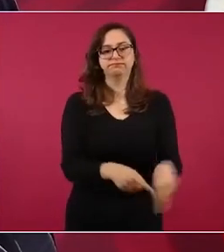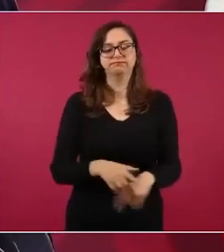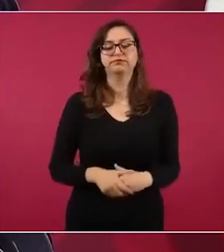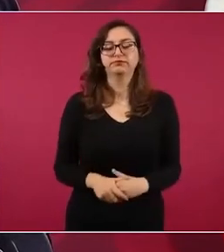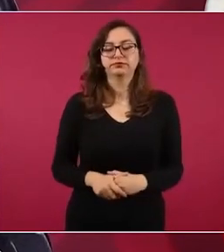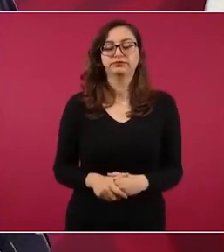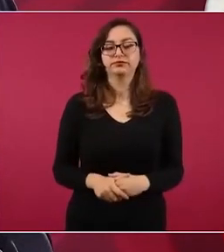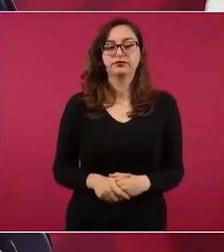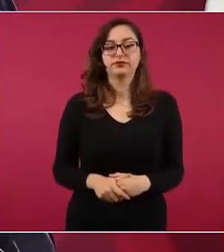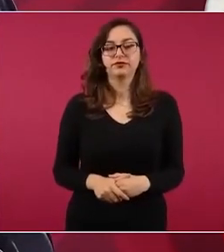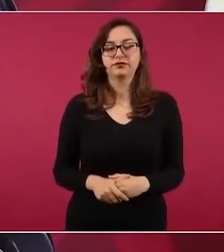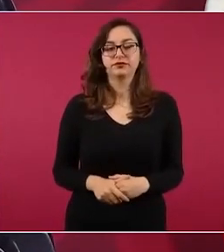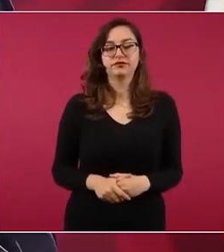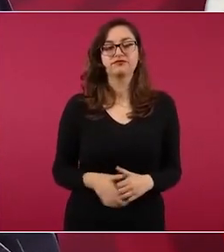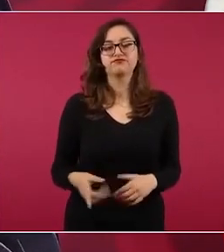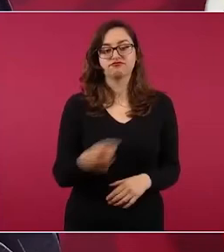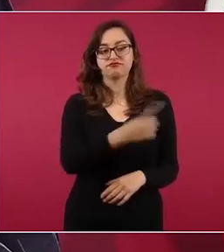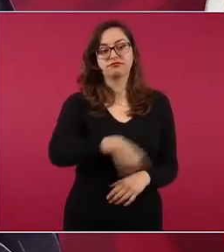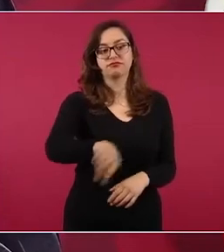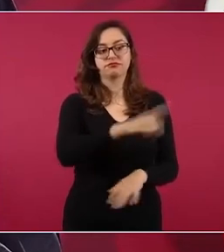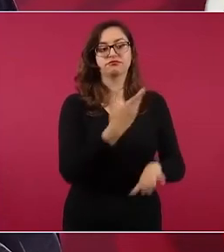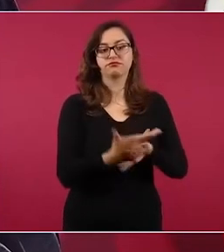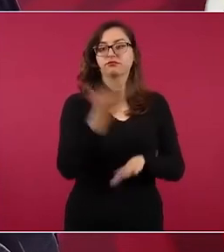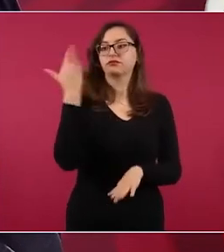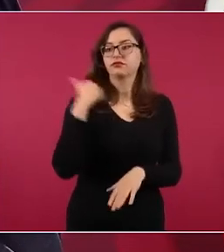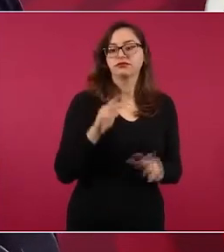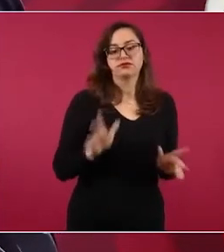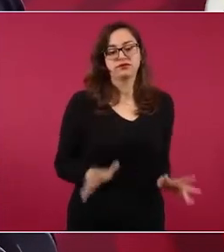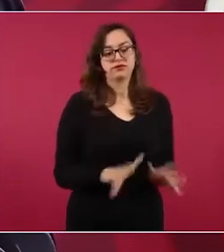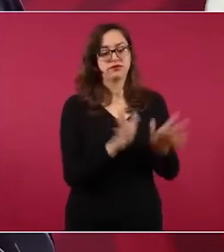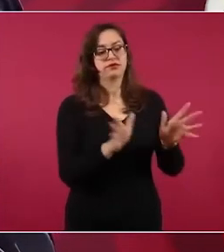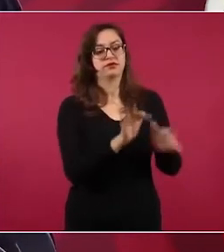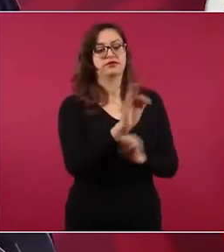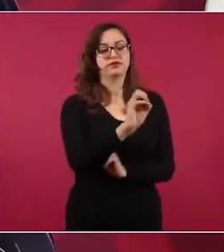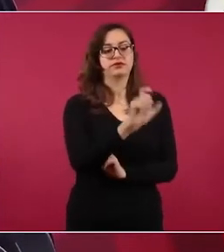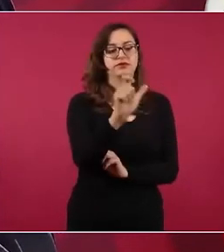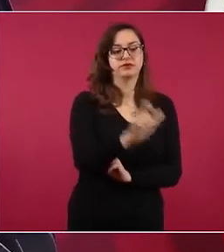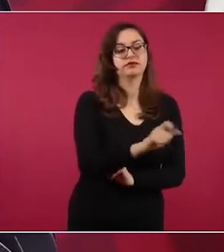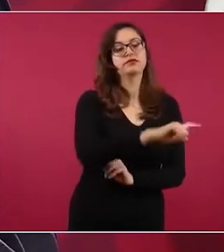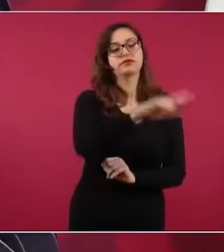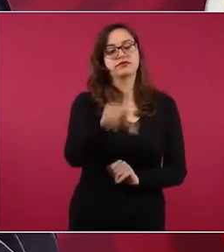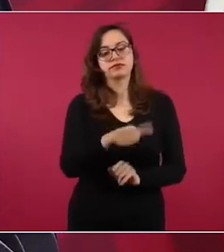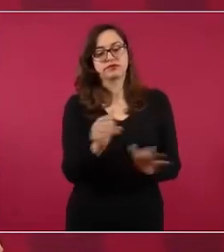Impulsaron a Fox y luego impulsaron a Calderón.